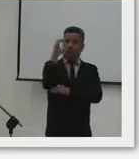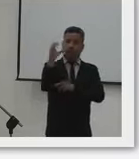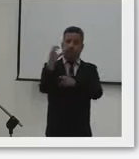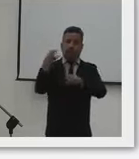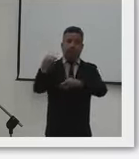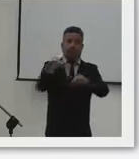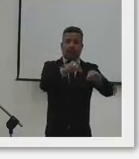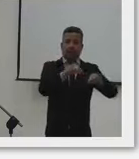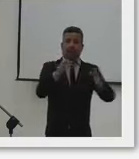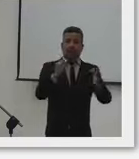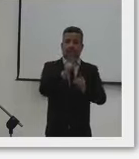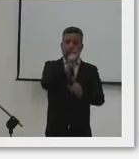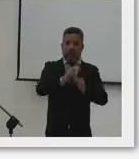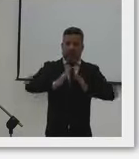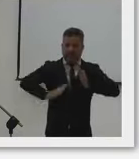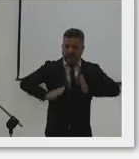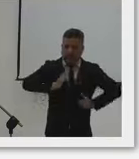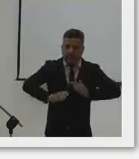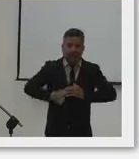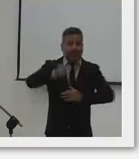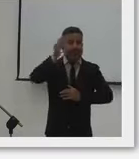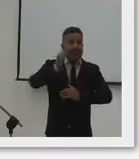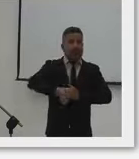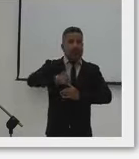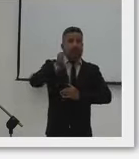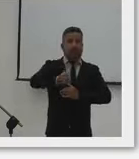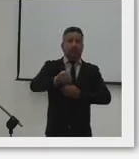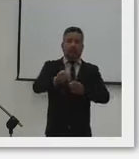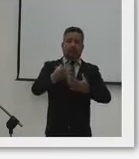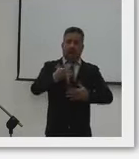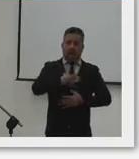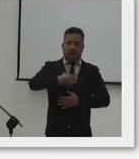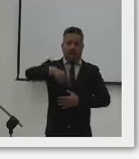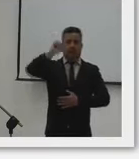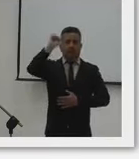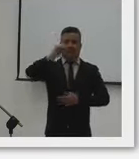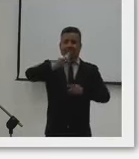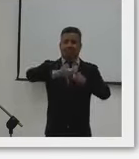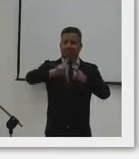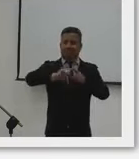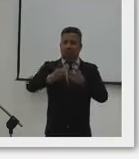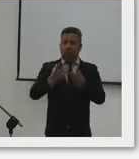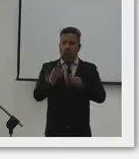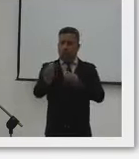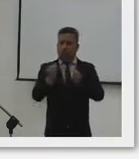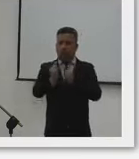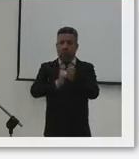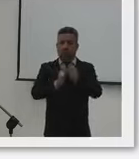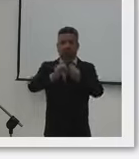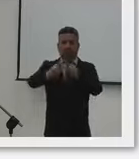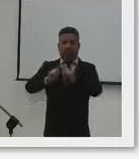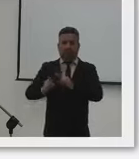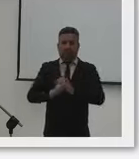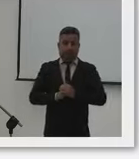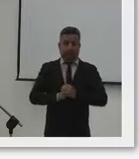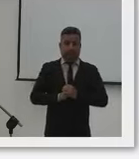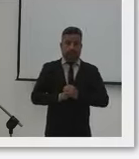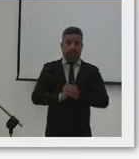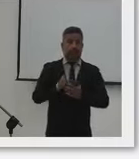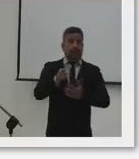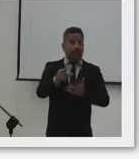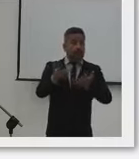de esa Colombia tierra de atletas, que siempre, siempre nos está dando campeones en diferentes disciplinas deportivas.